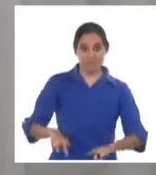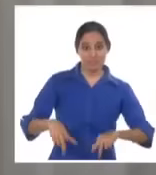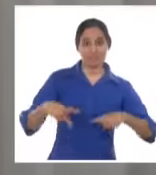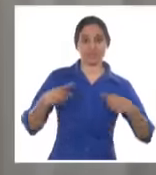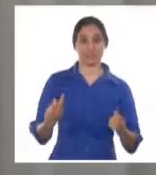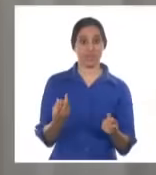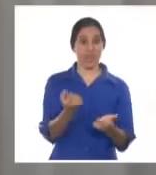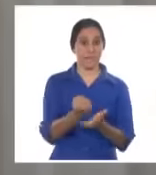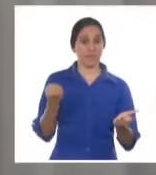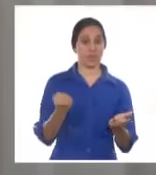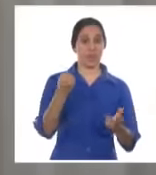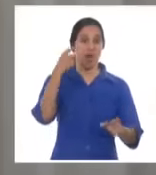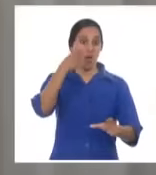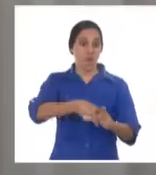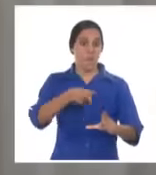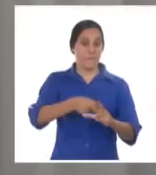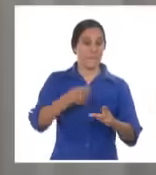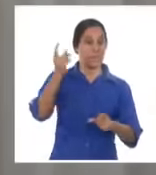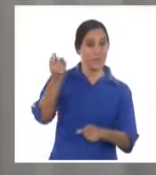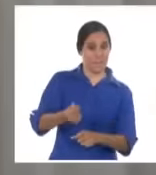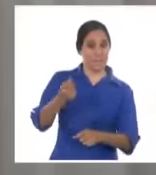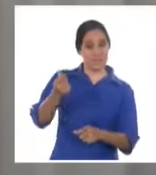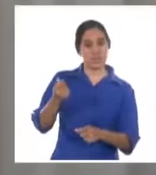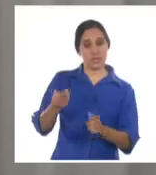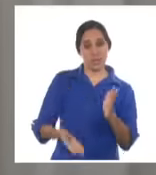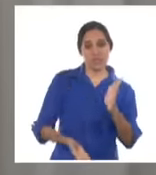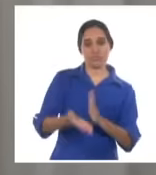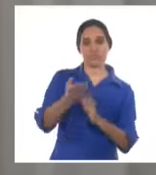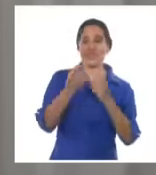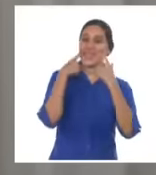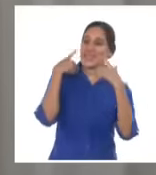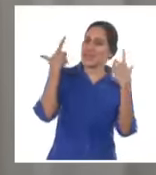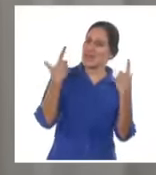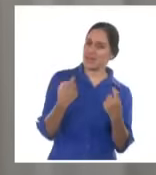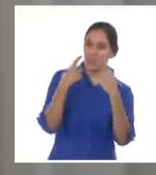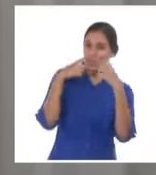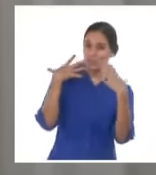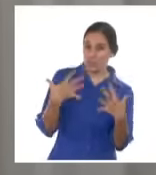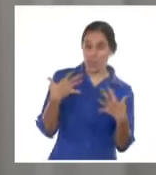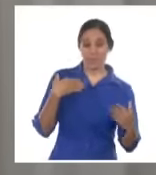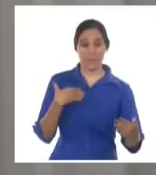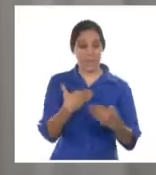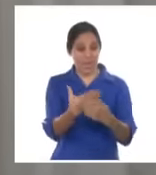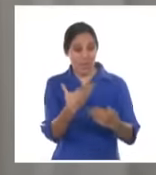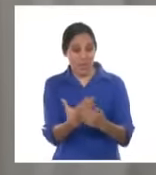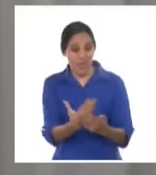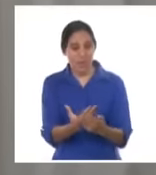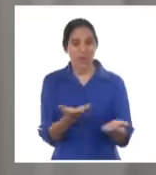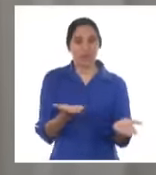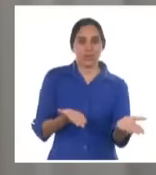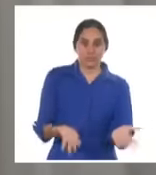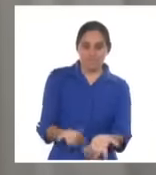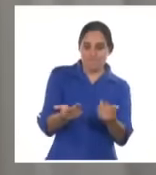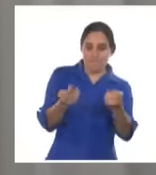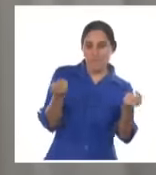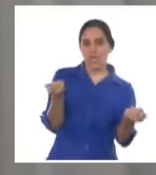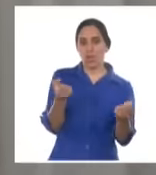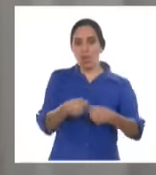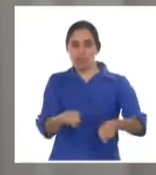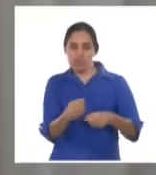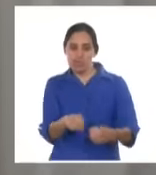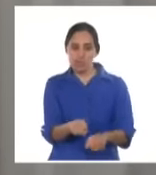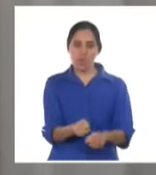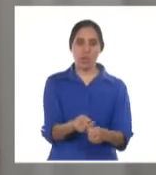combustibles es necesaria para incentivar el ahorro, para contener la demanda por los